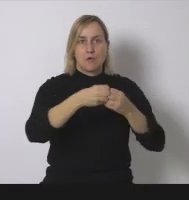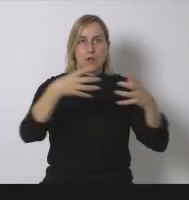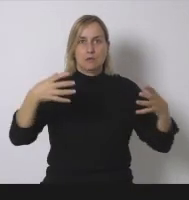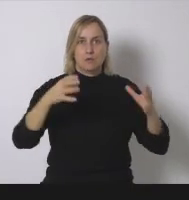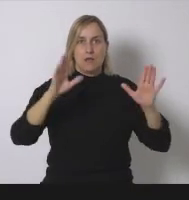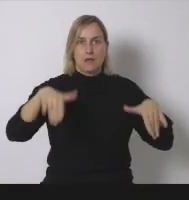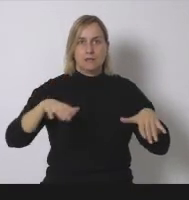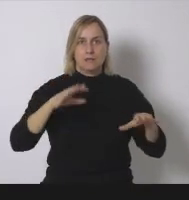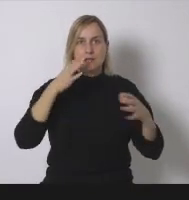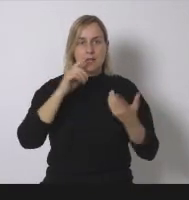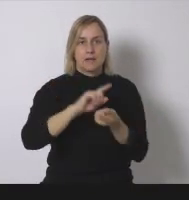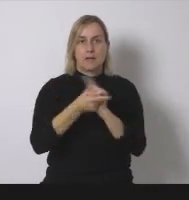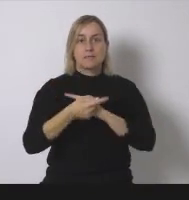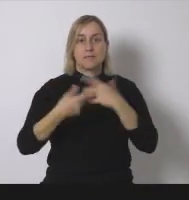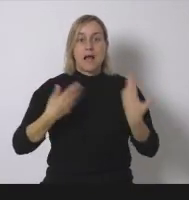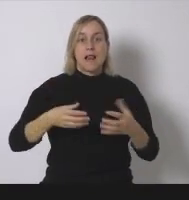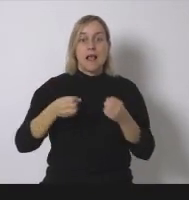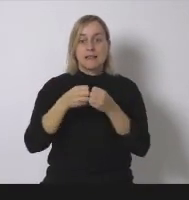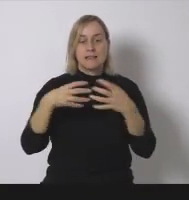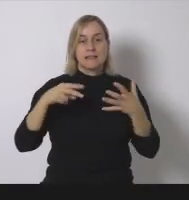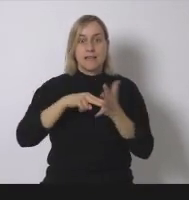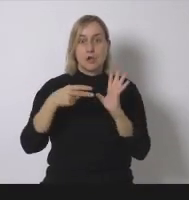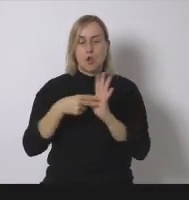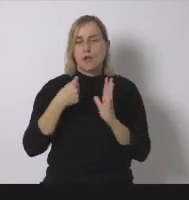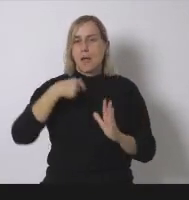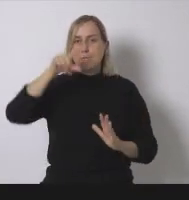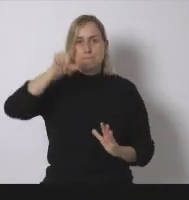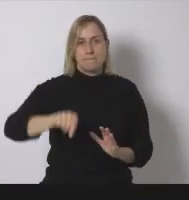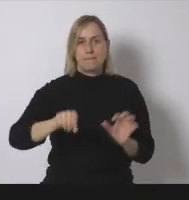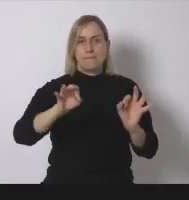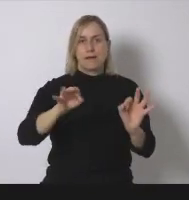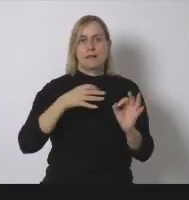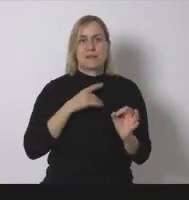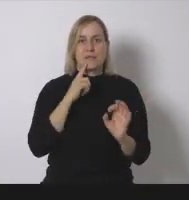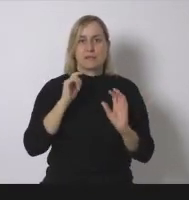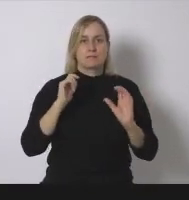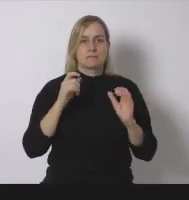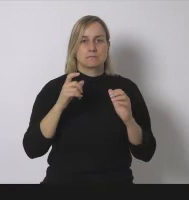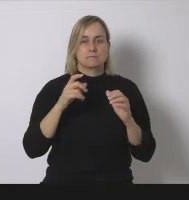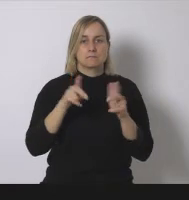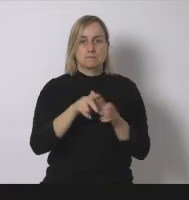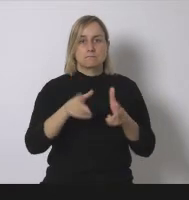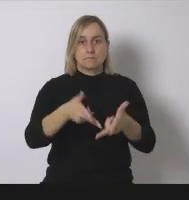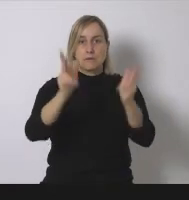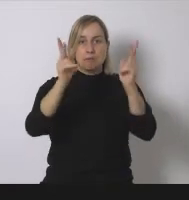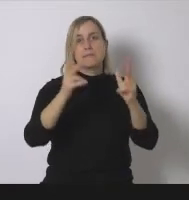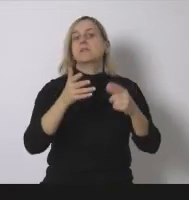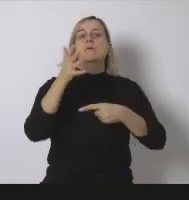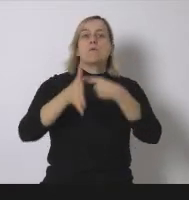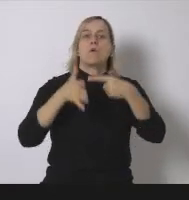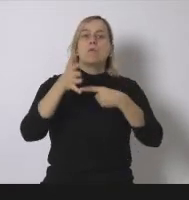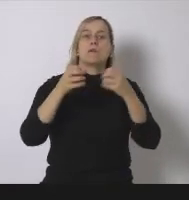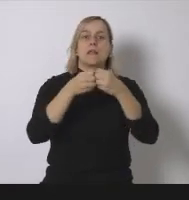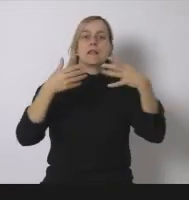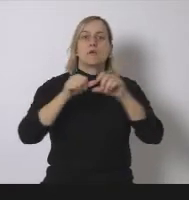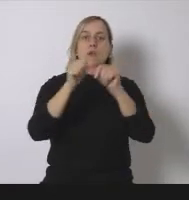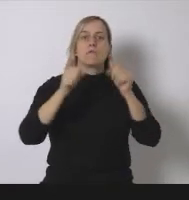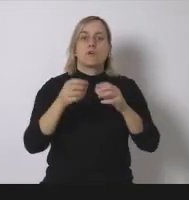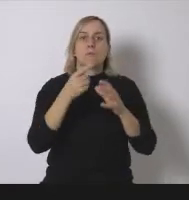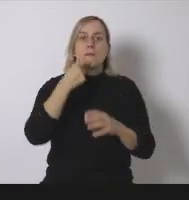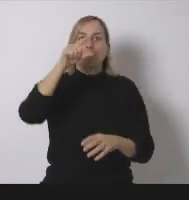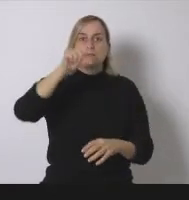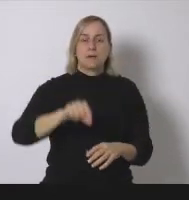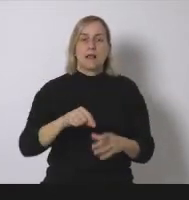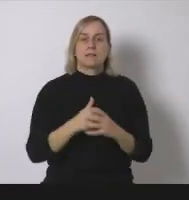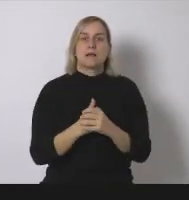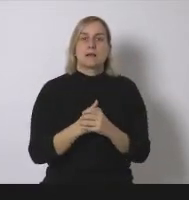se permitirían producir energía de forma más barata que el mercado actual y además